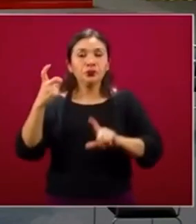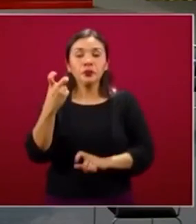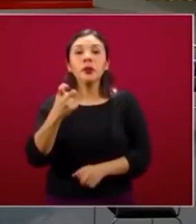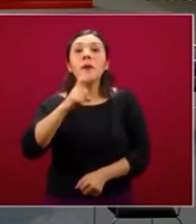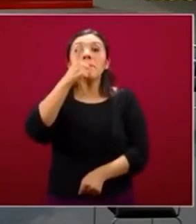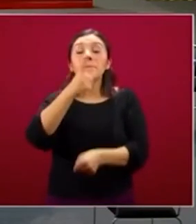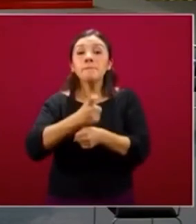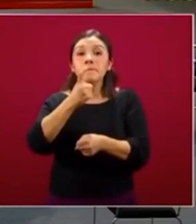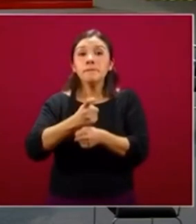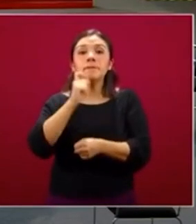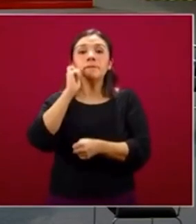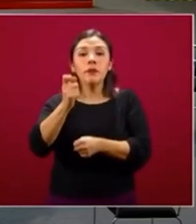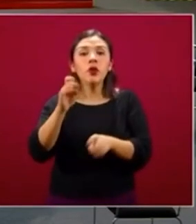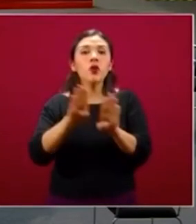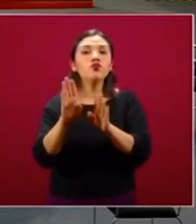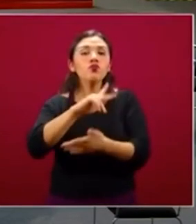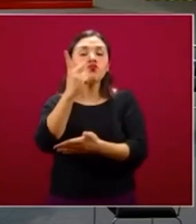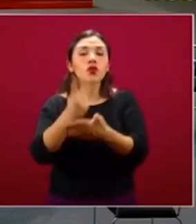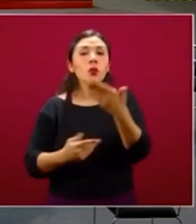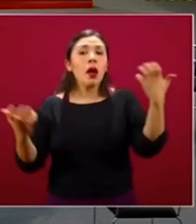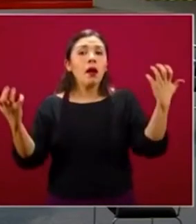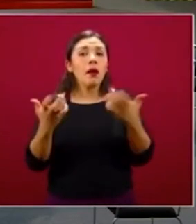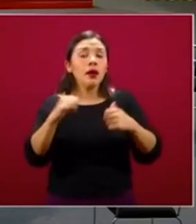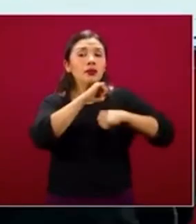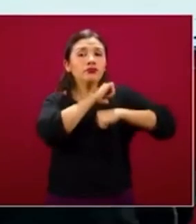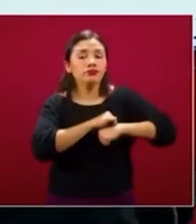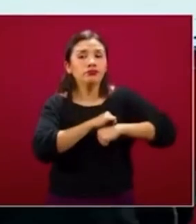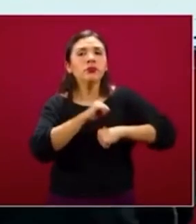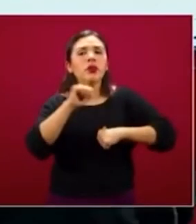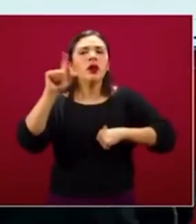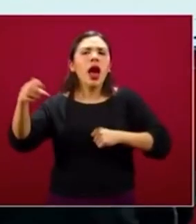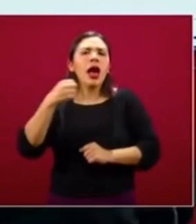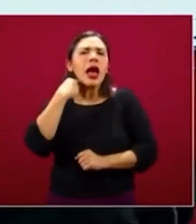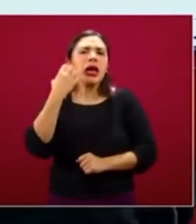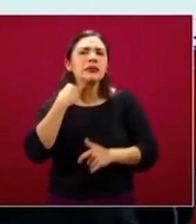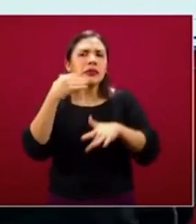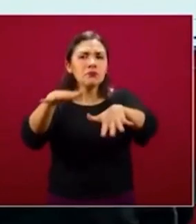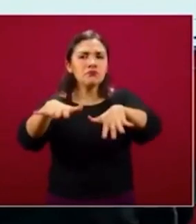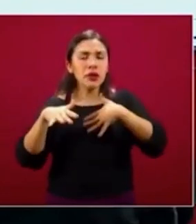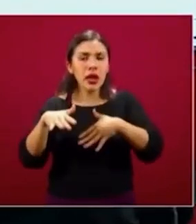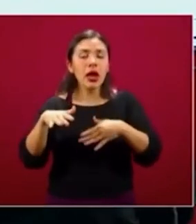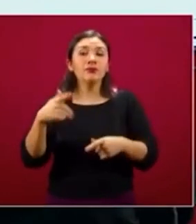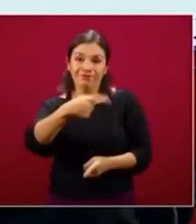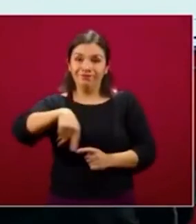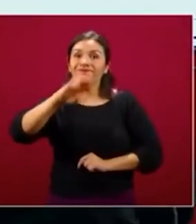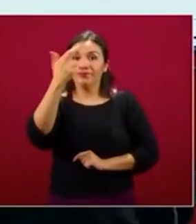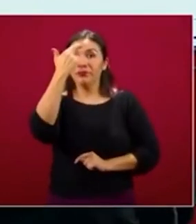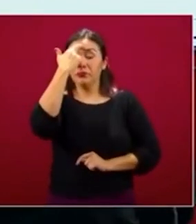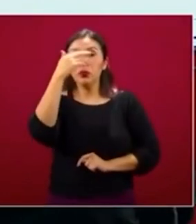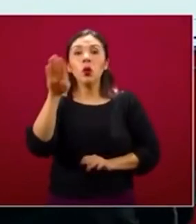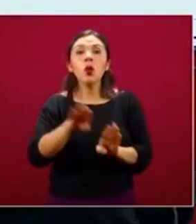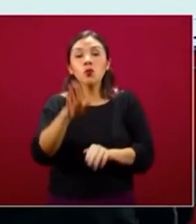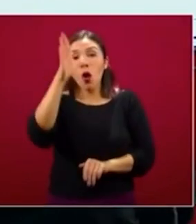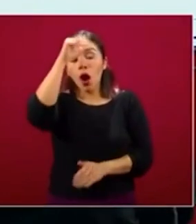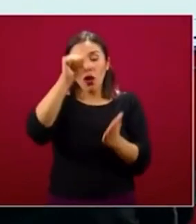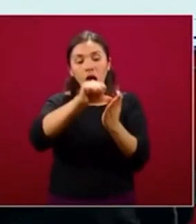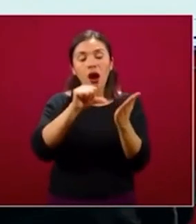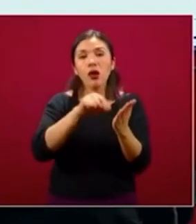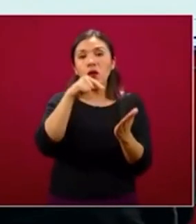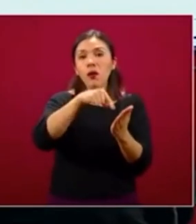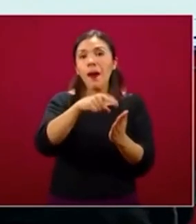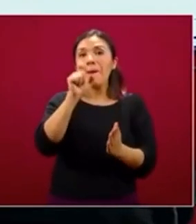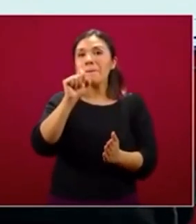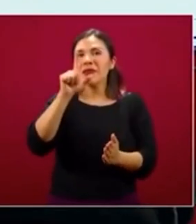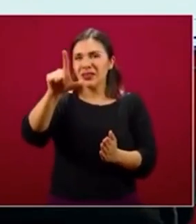Primero, ese es uno de los programas que se llevan a cabo en la Asamblea, recordar que de acuerdo al artículo 27